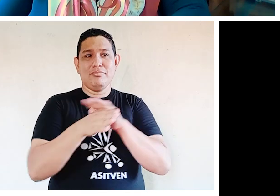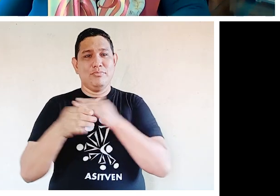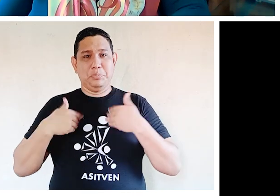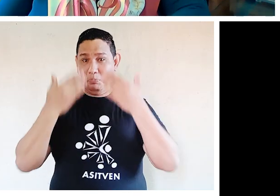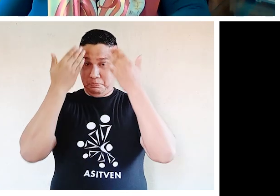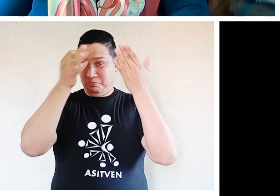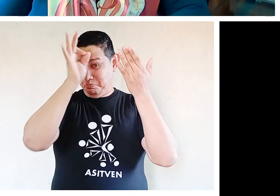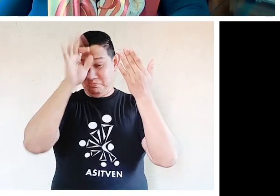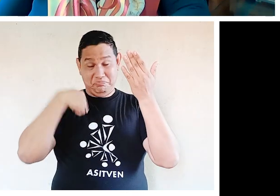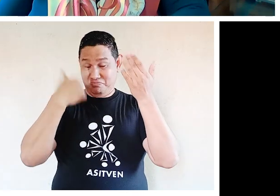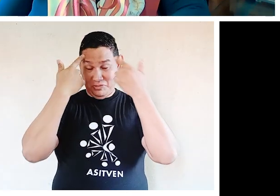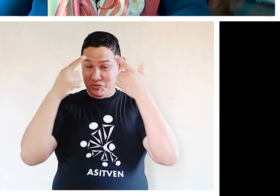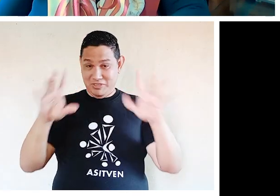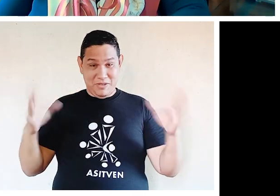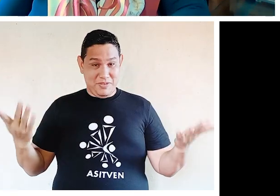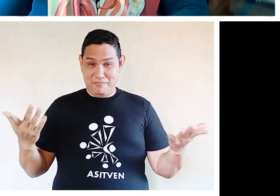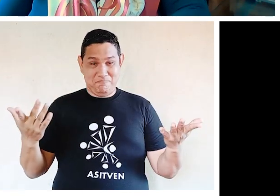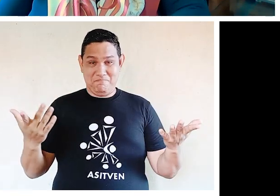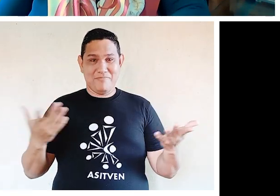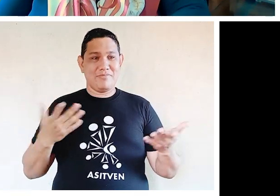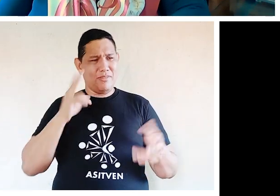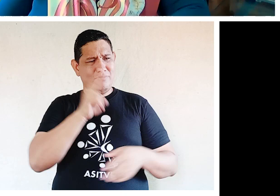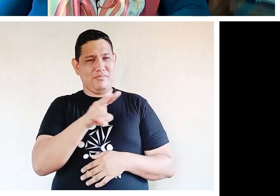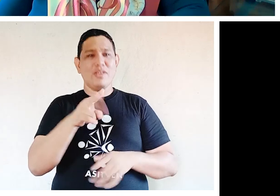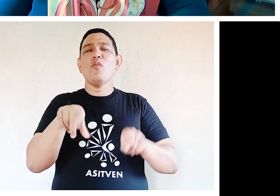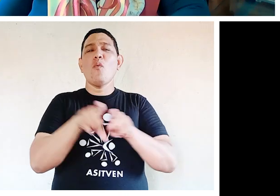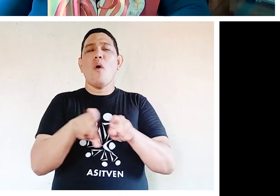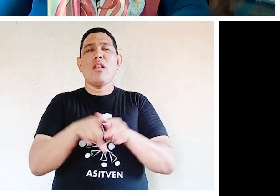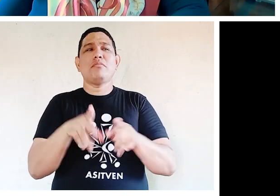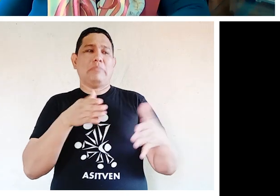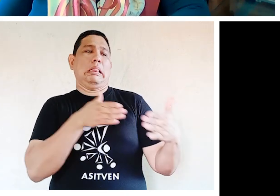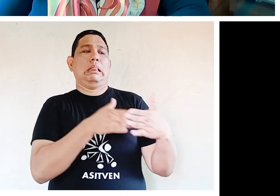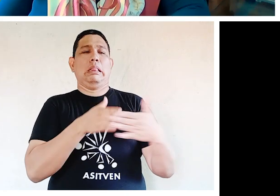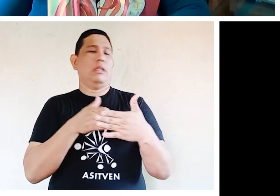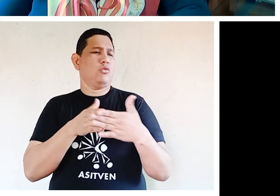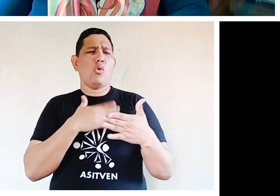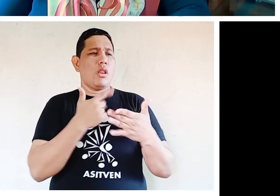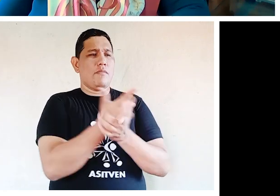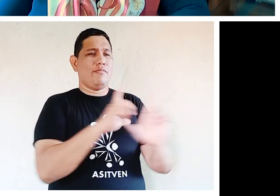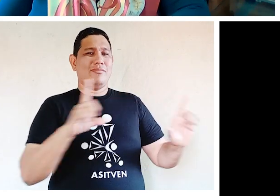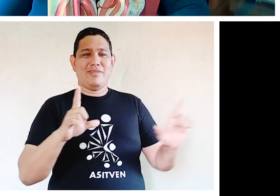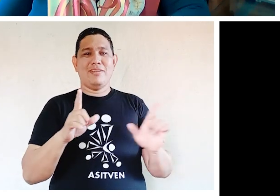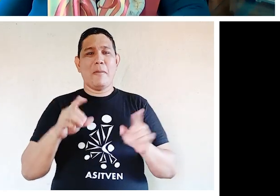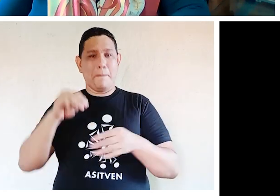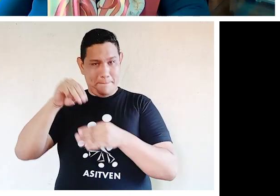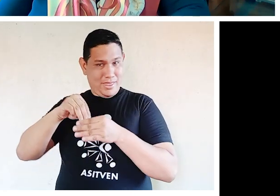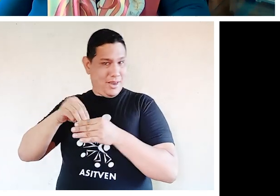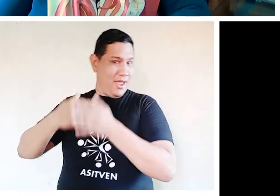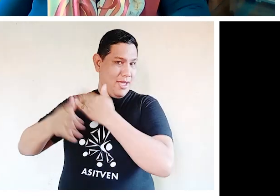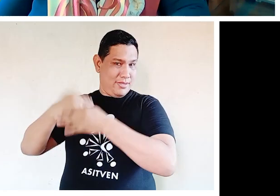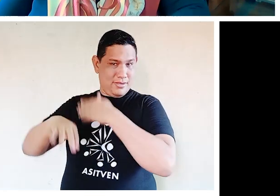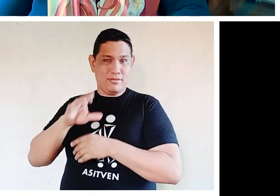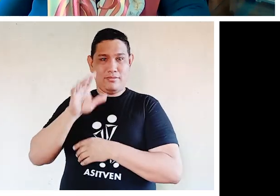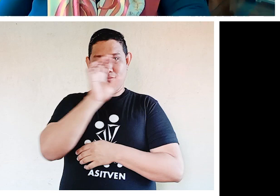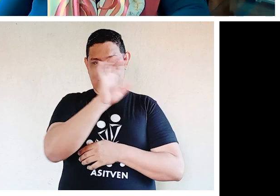En ese momento lo veíamos como simplemente eliminar barreras con la creación de la materia de la asignatura